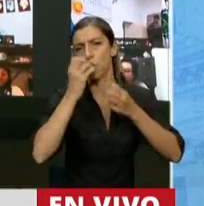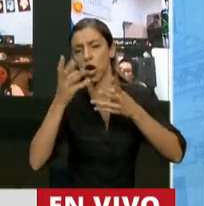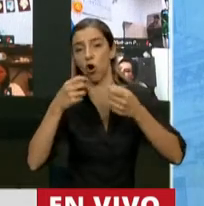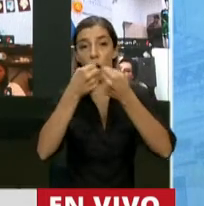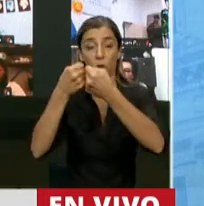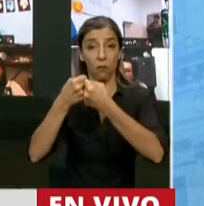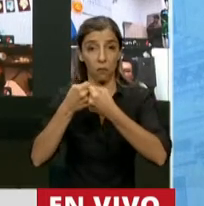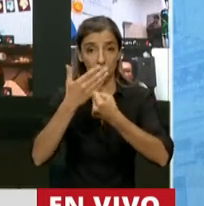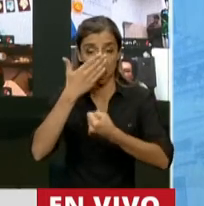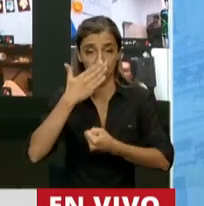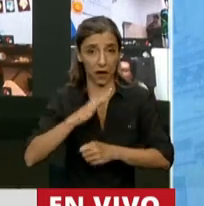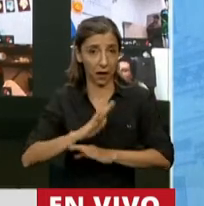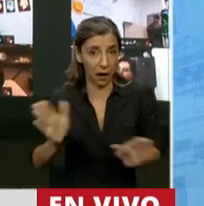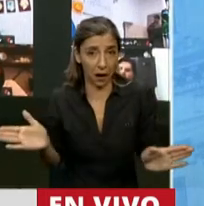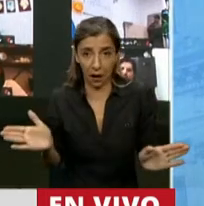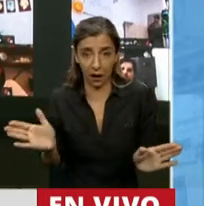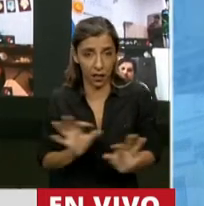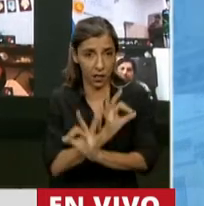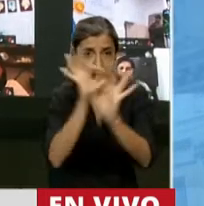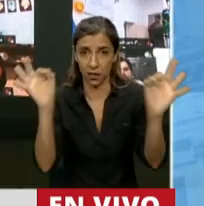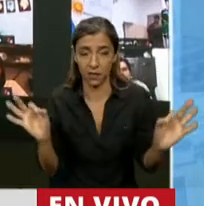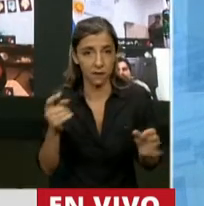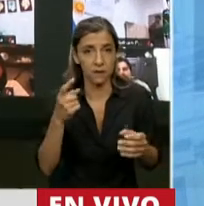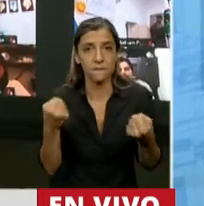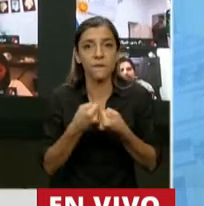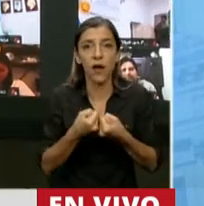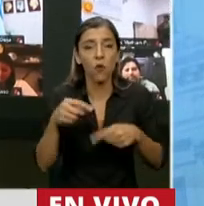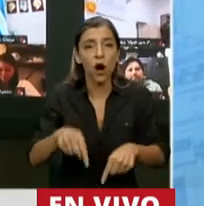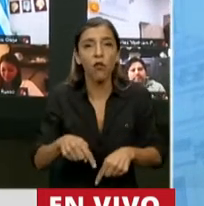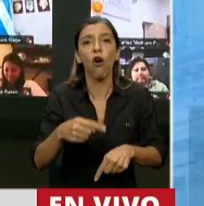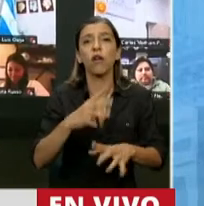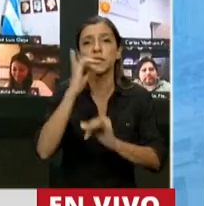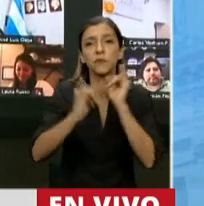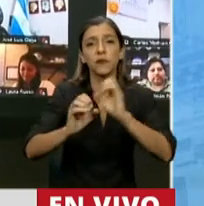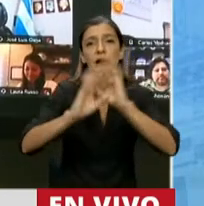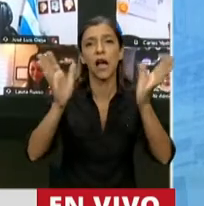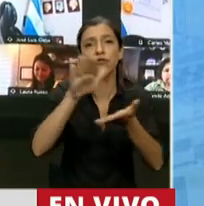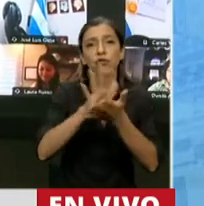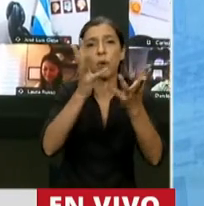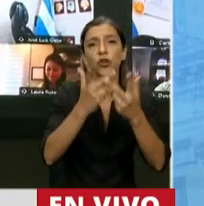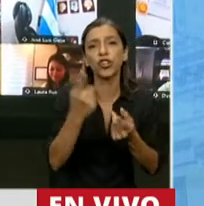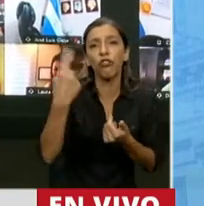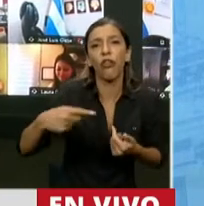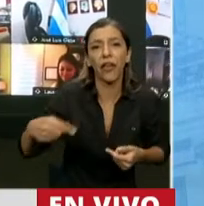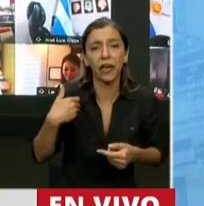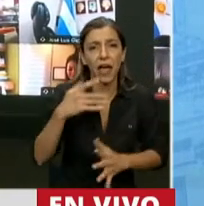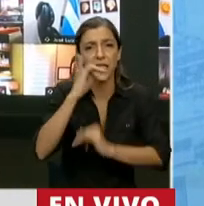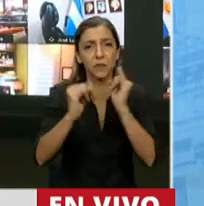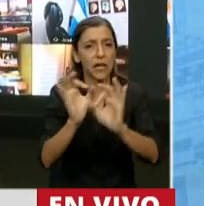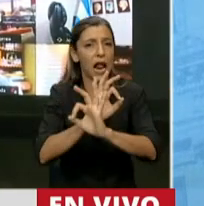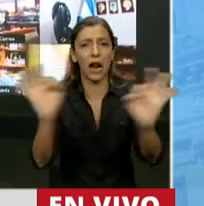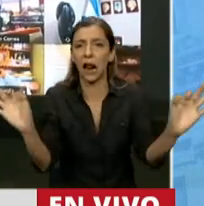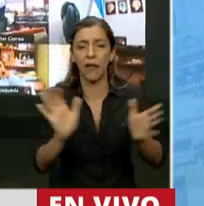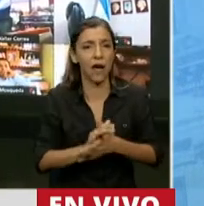puede ponerse a consensuar, a decir concretamente de qué vamos a hablar, cuál es el proyecto. No, la cosa es